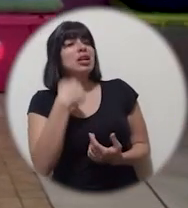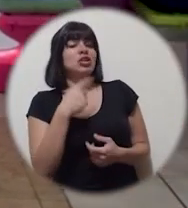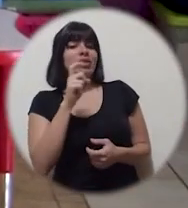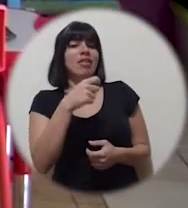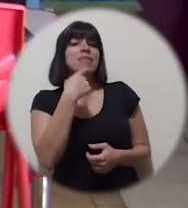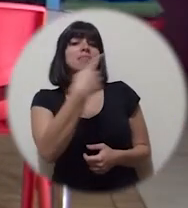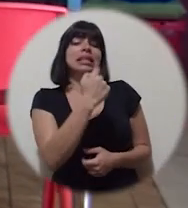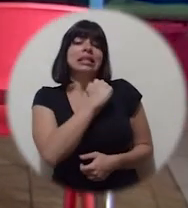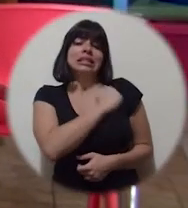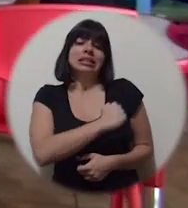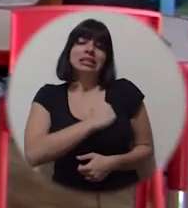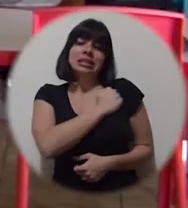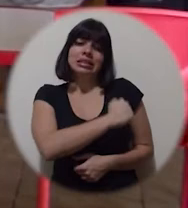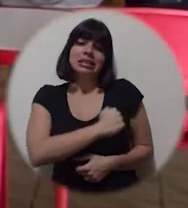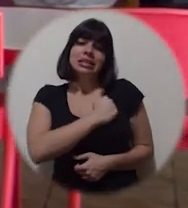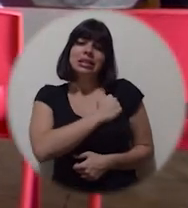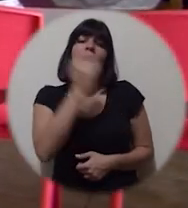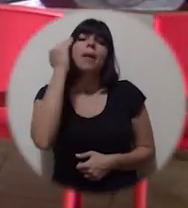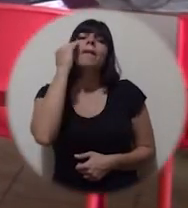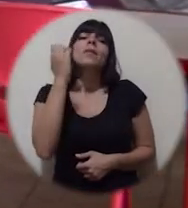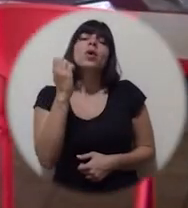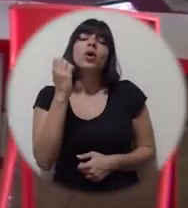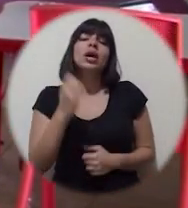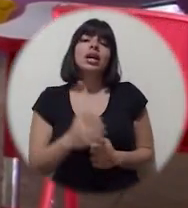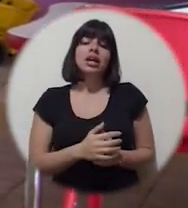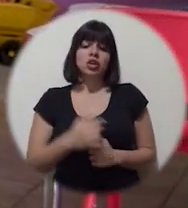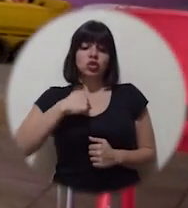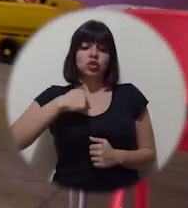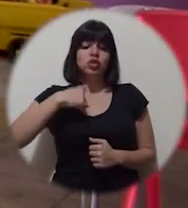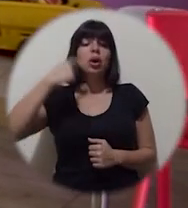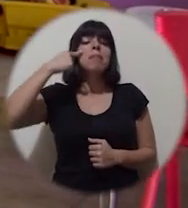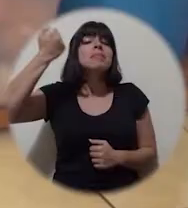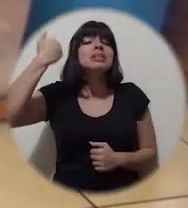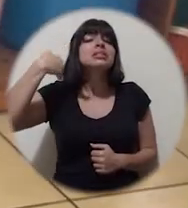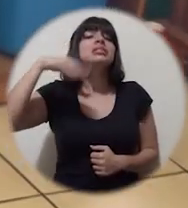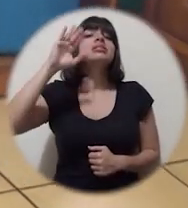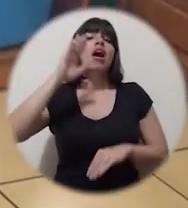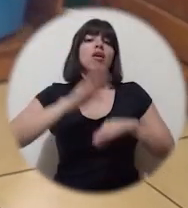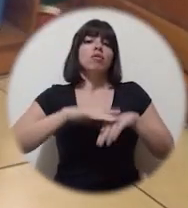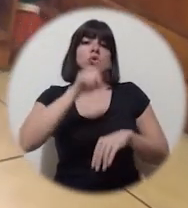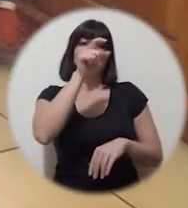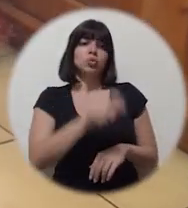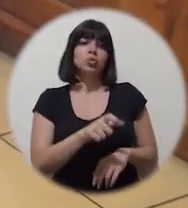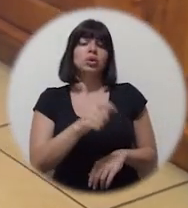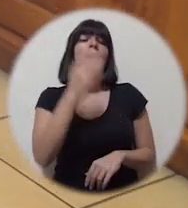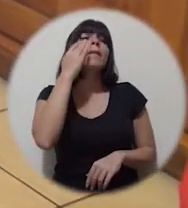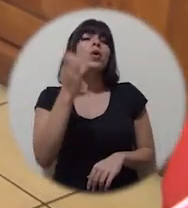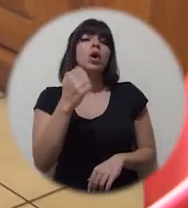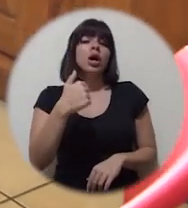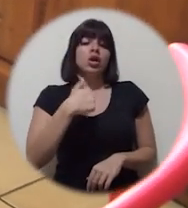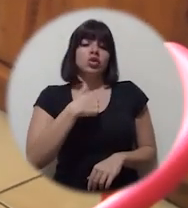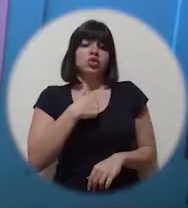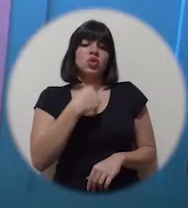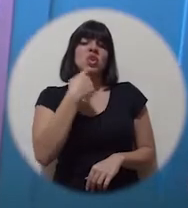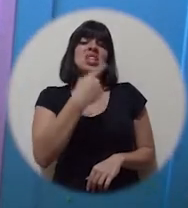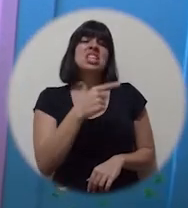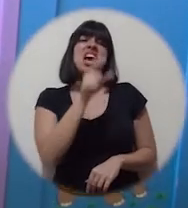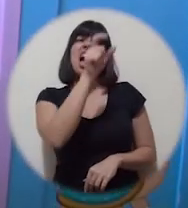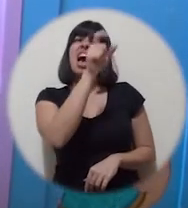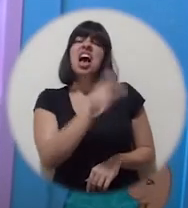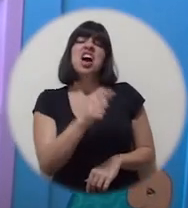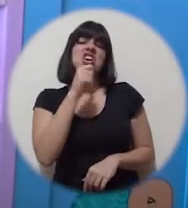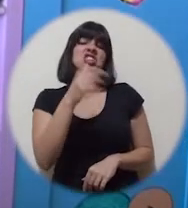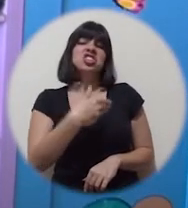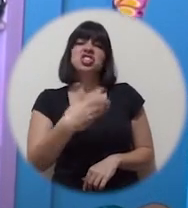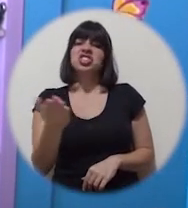pedirle perdón por lo que yo pensé de usted. Y me dice, es que yo, yo dije que usted no iba a